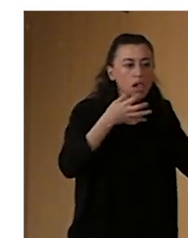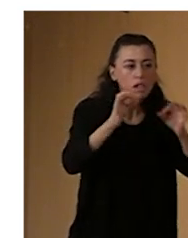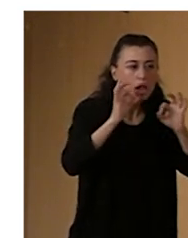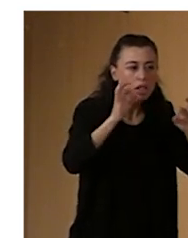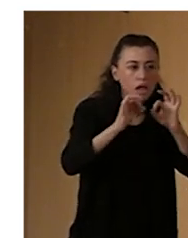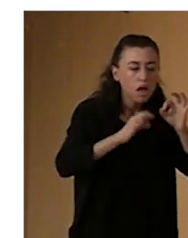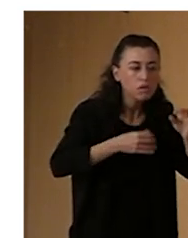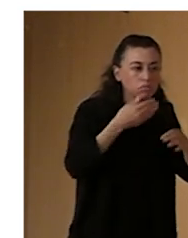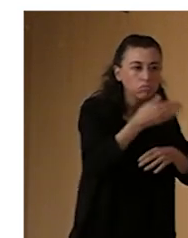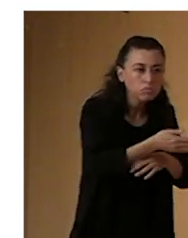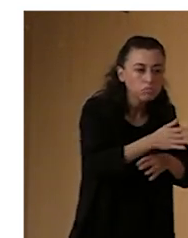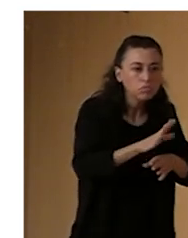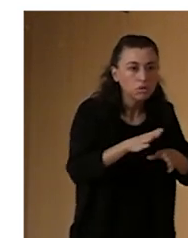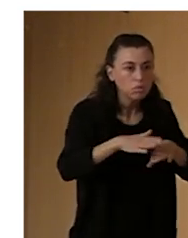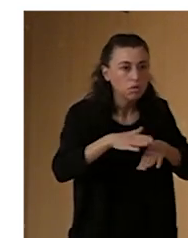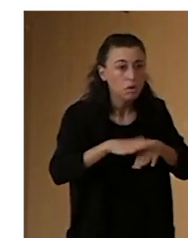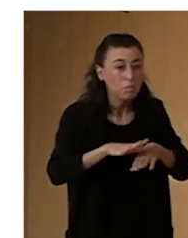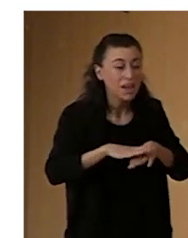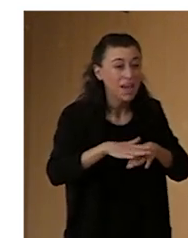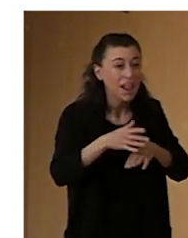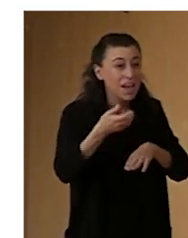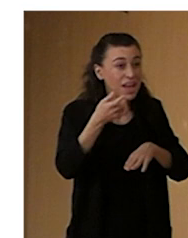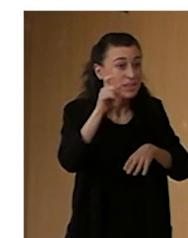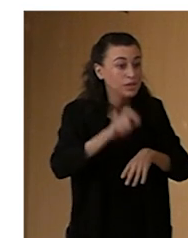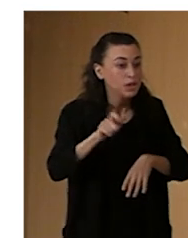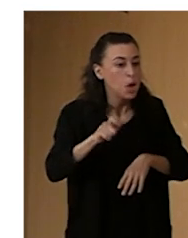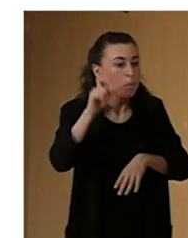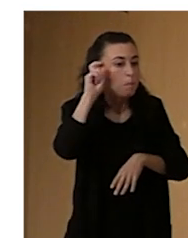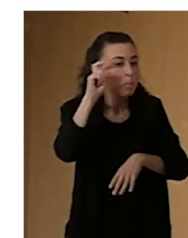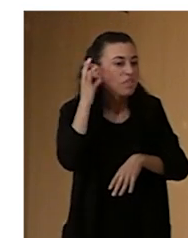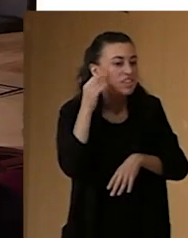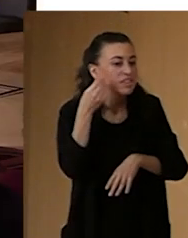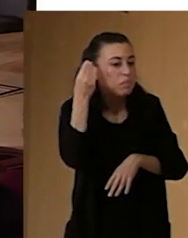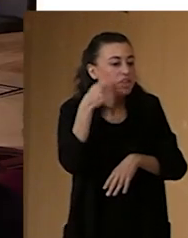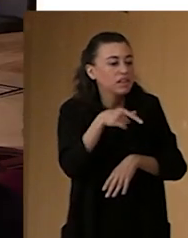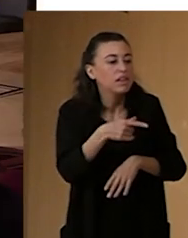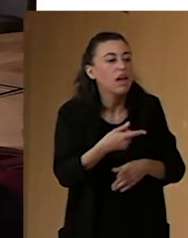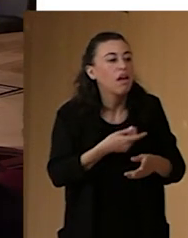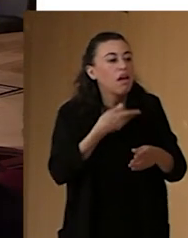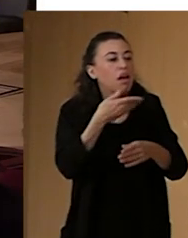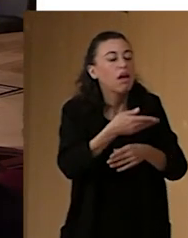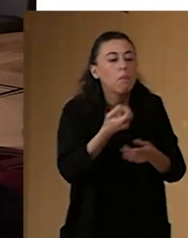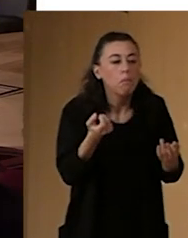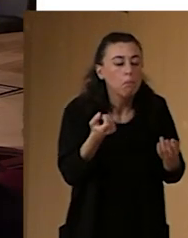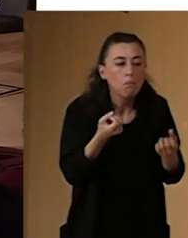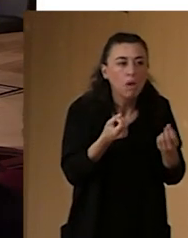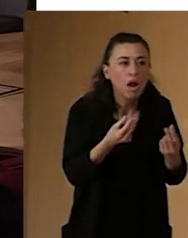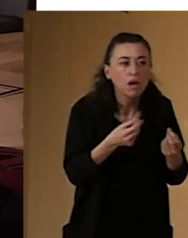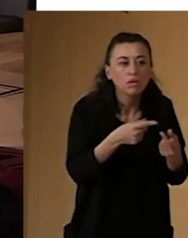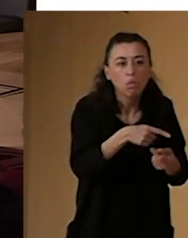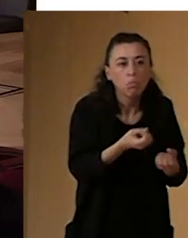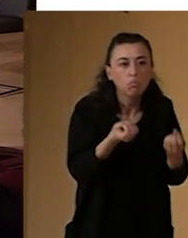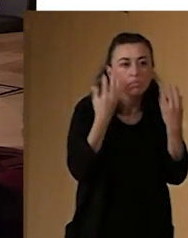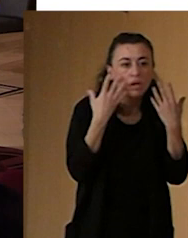¿por qué? Porque las profesoras en aquel momento pensaban que para qué iba a ir Marisa al teatro si, total, no se iba a enterar de nada. Y es que Marisa es una persona